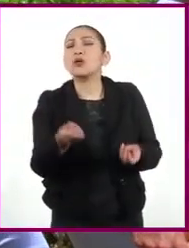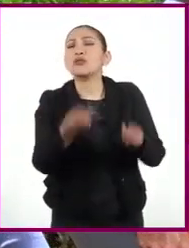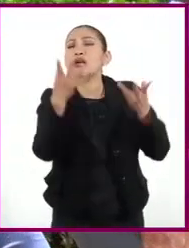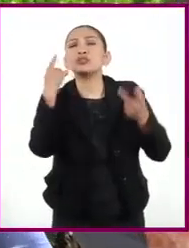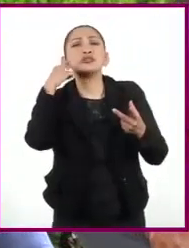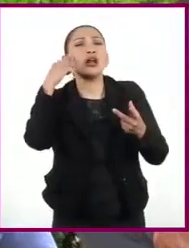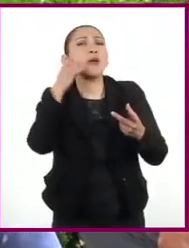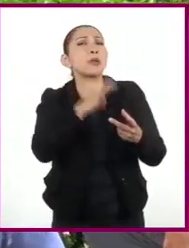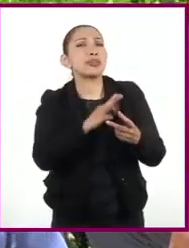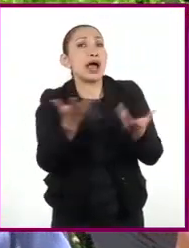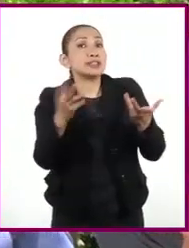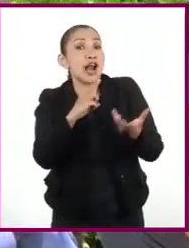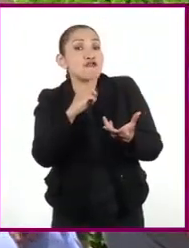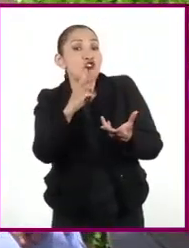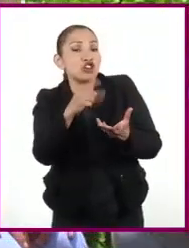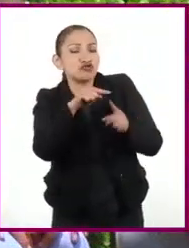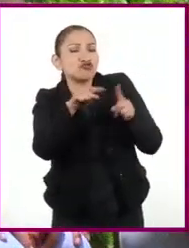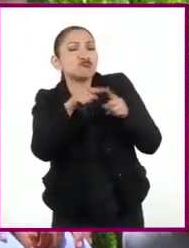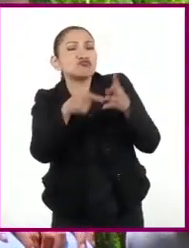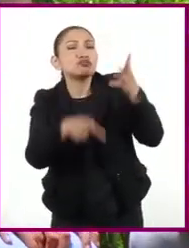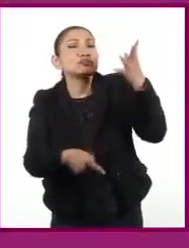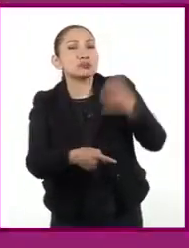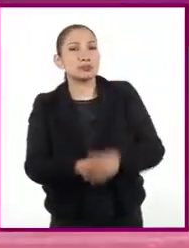¿Cuántos sonidos puedes hacer con tu voz?